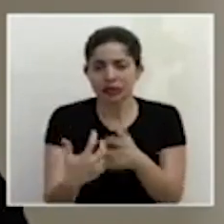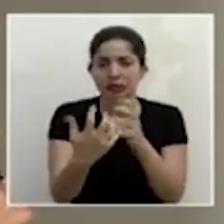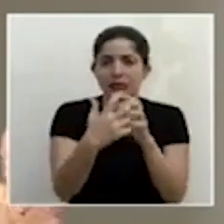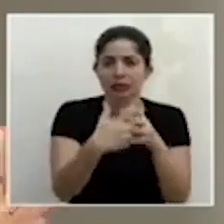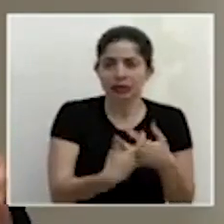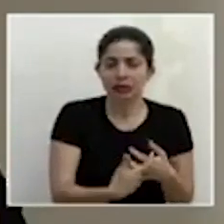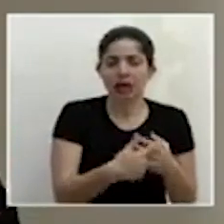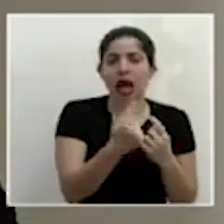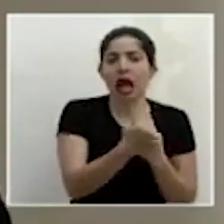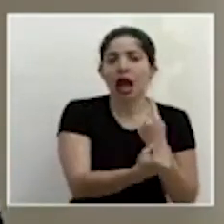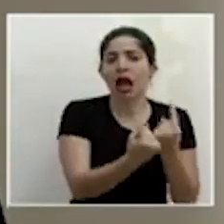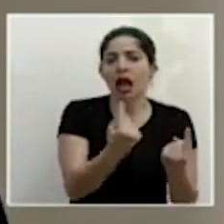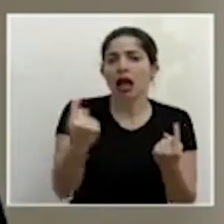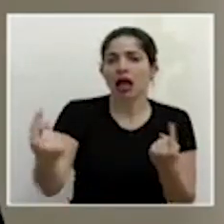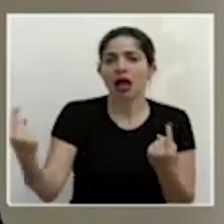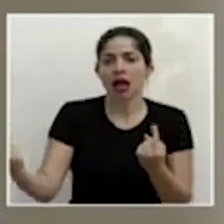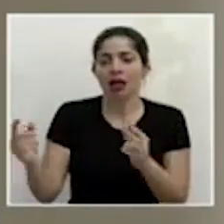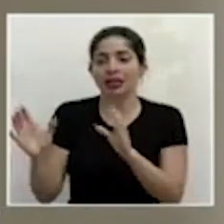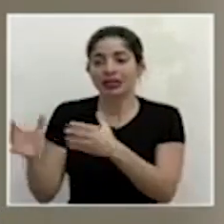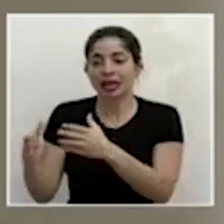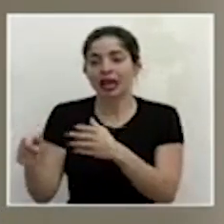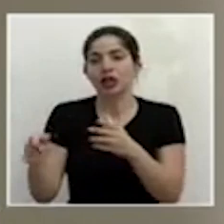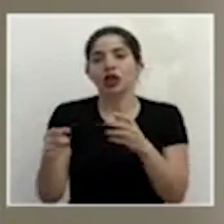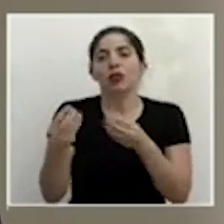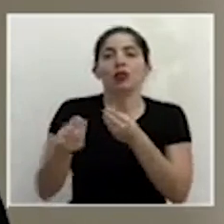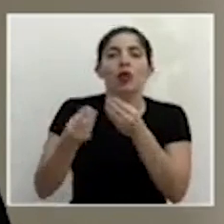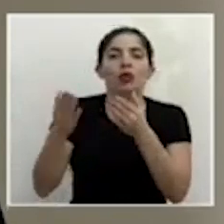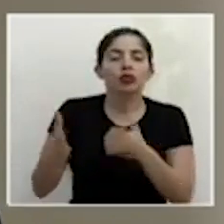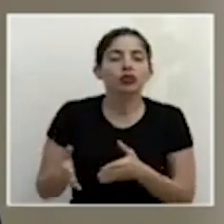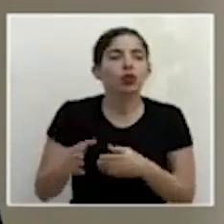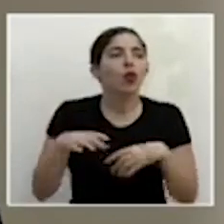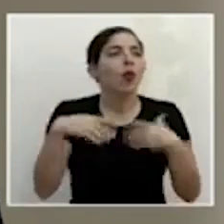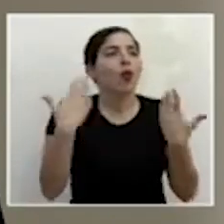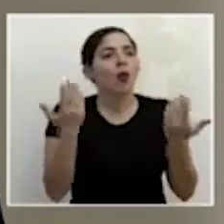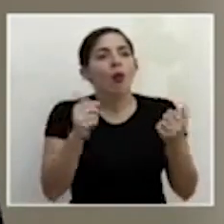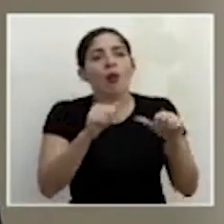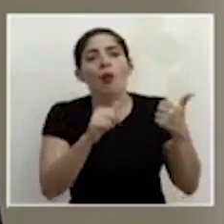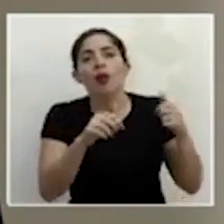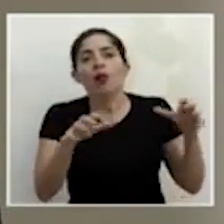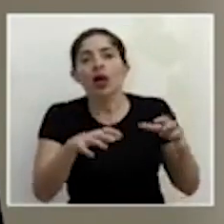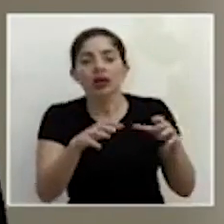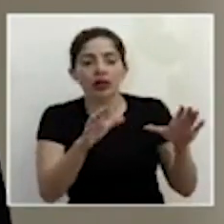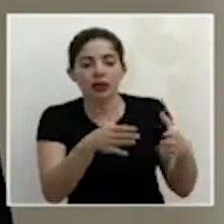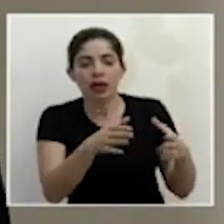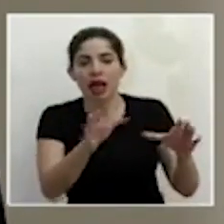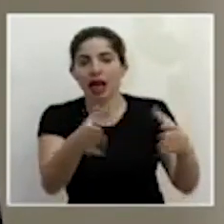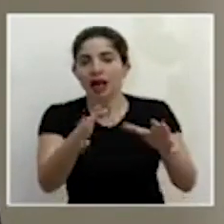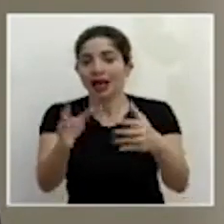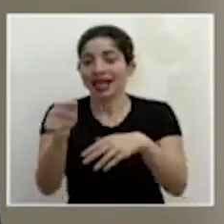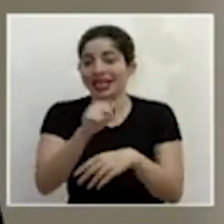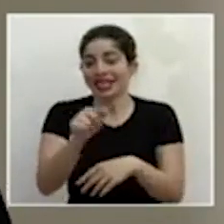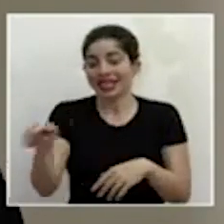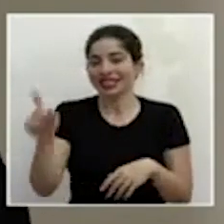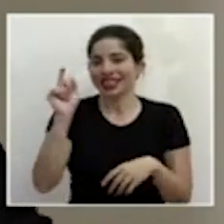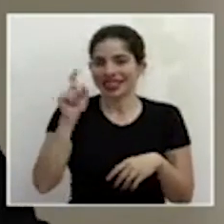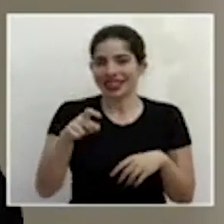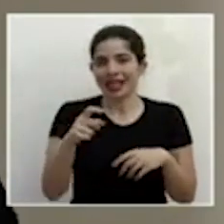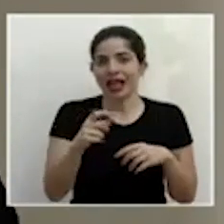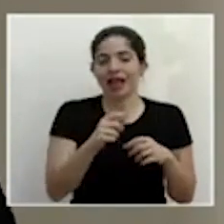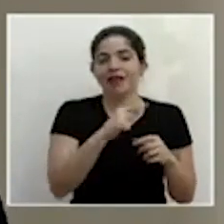cada uno de los sectores tanto productivos como a cualquier otra actividad en el país que deba